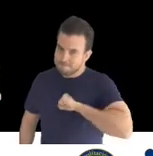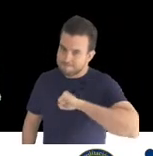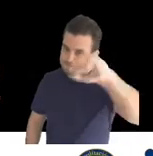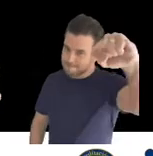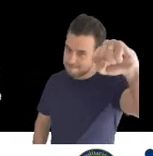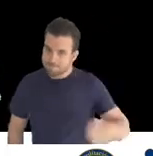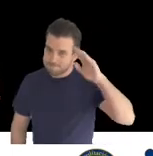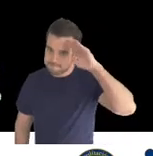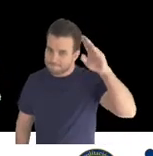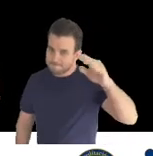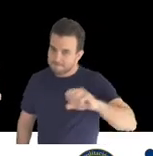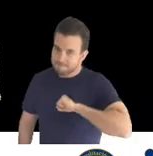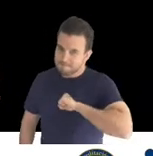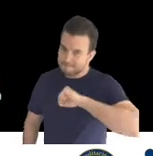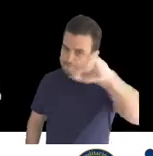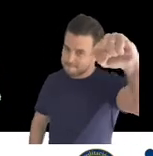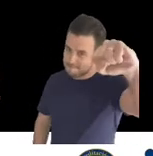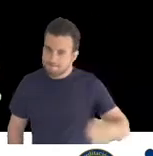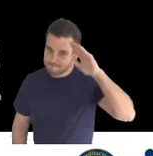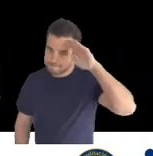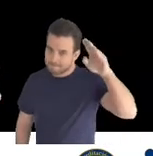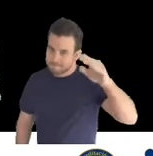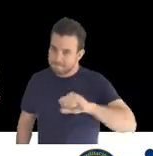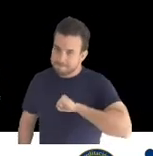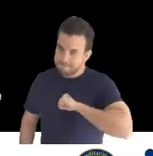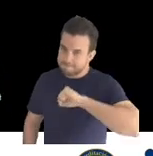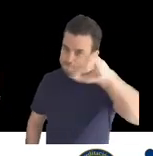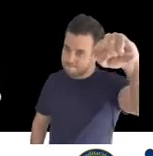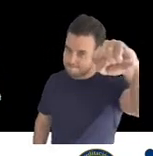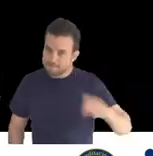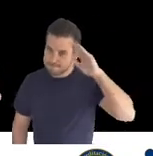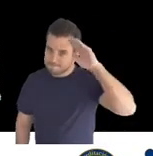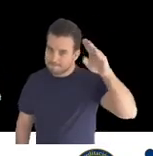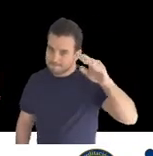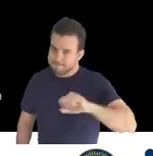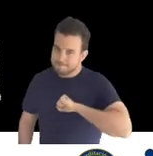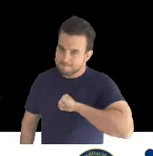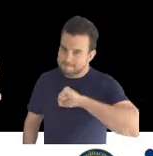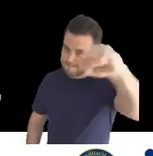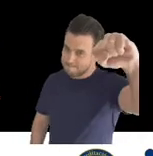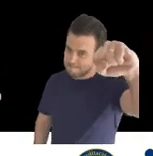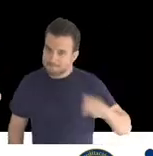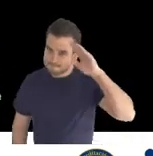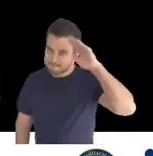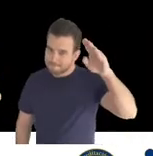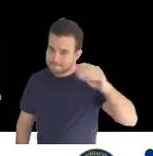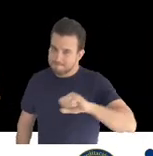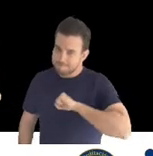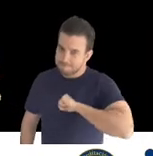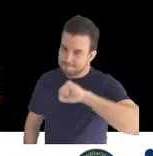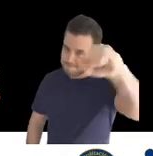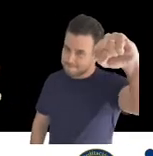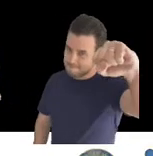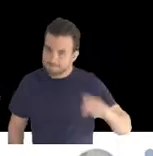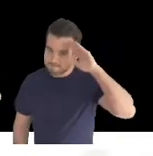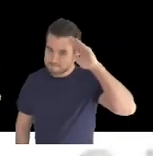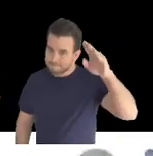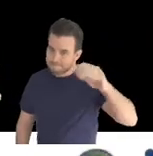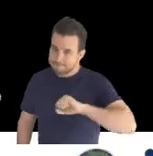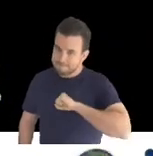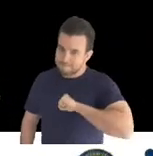en el tema de el otorgamiento de registros calificados para las instituciones de educación superior en el país.